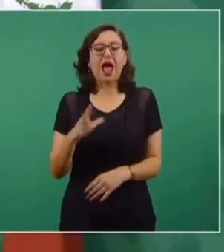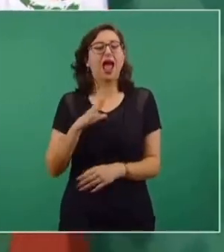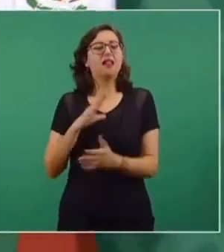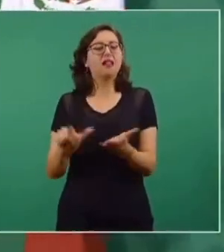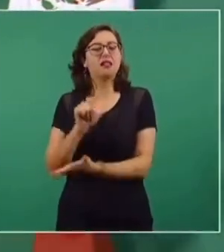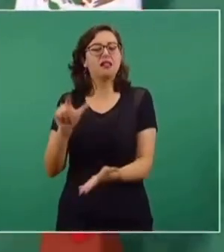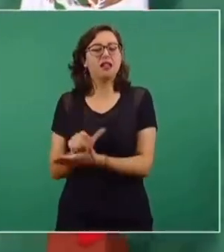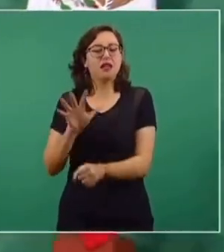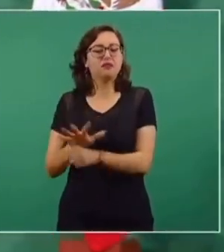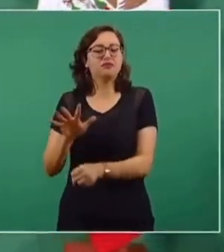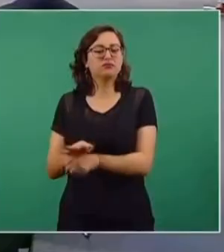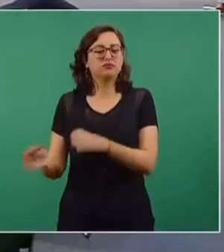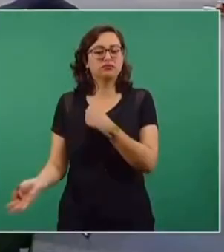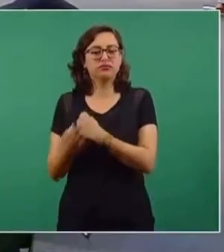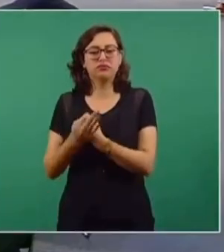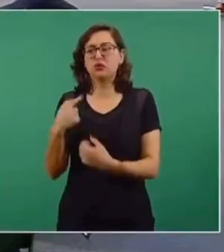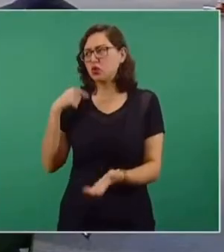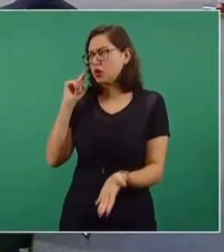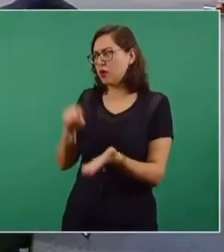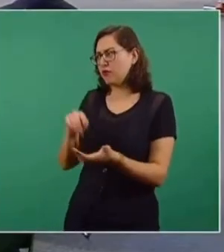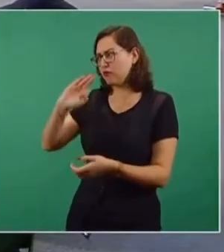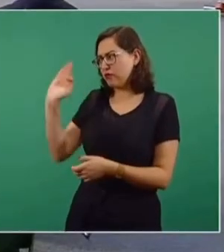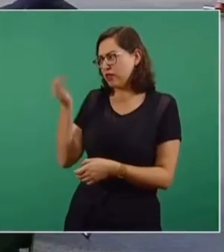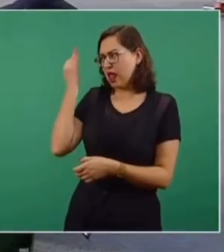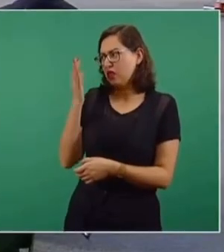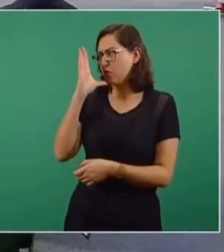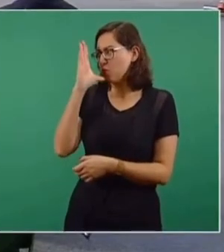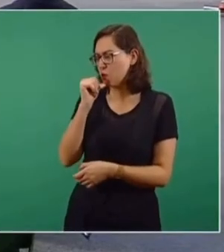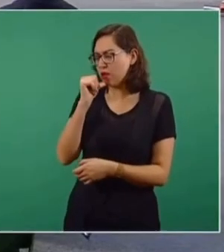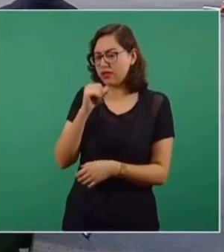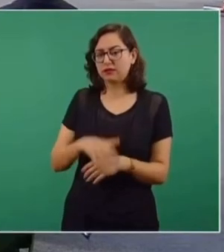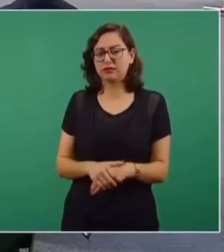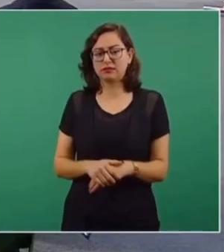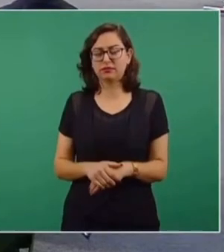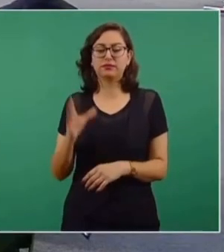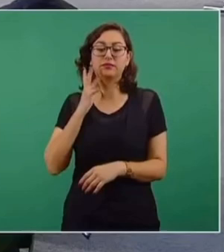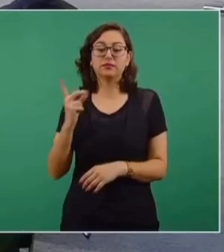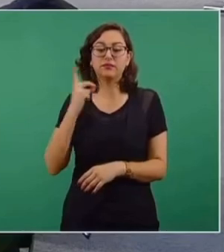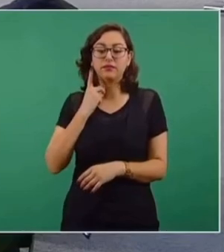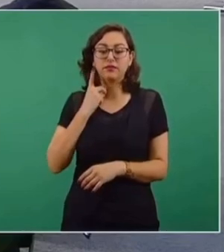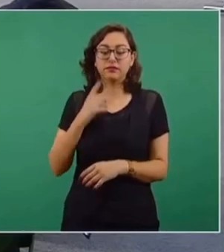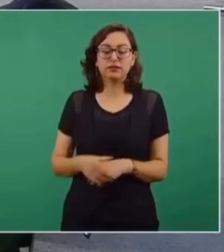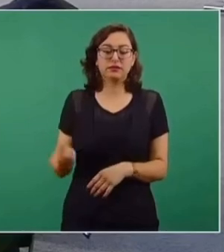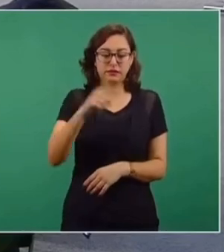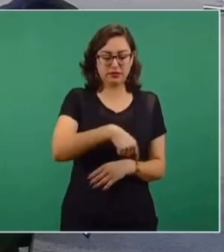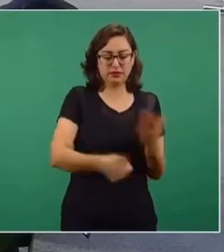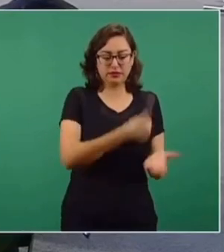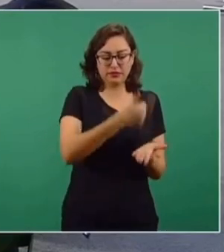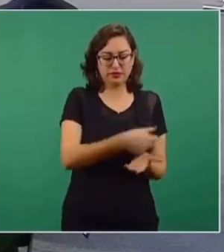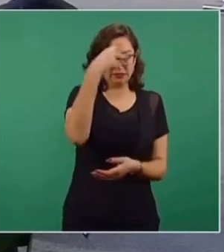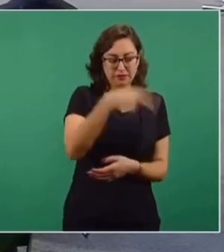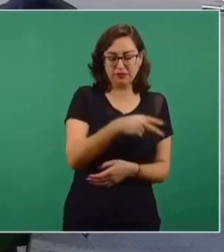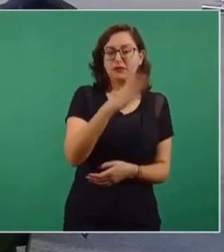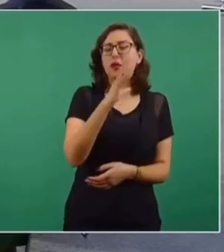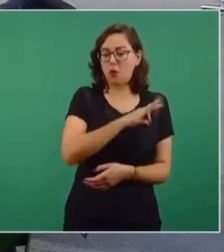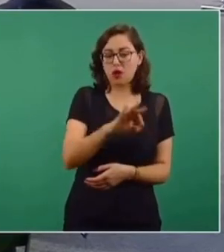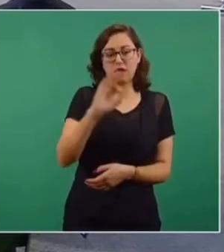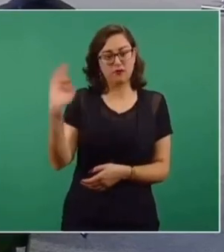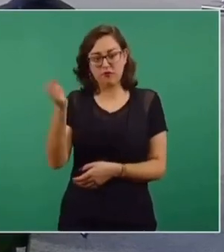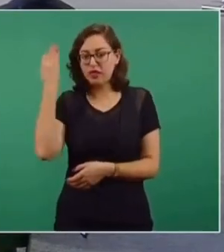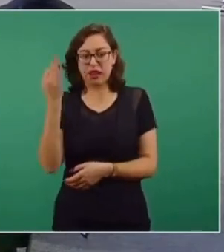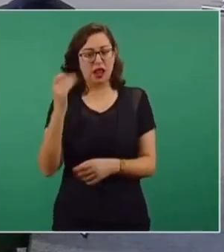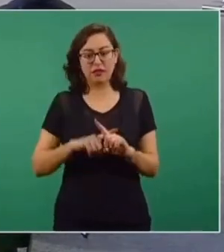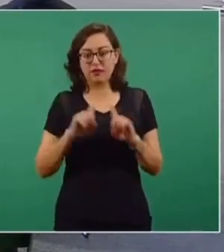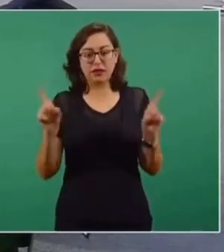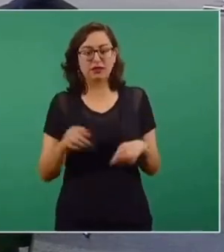la ley. Pero creo que en federal no se puede porque es un decreto unicameral. Era que a la Asamblea Legislativa sí podía, pero entiendo que a nivel federal no, porque es